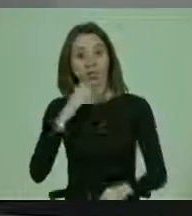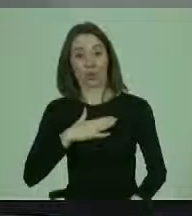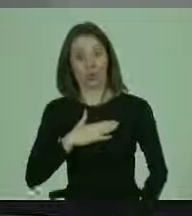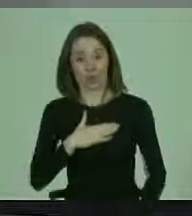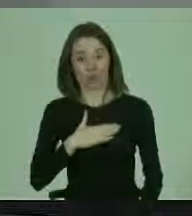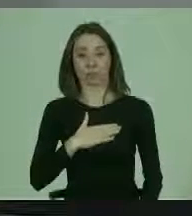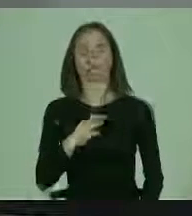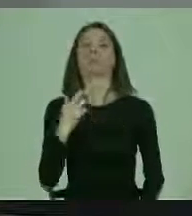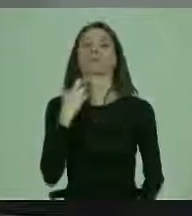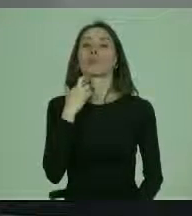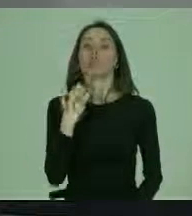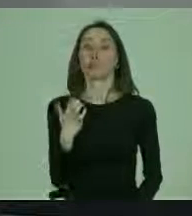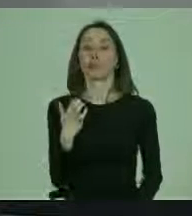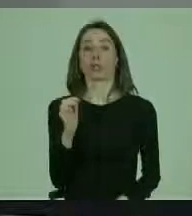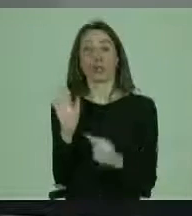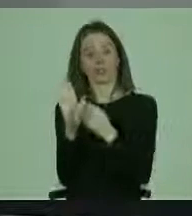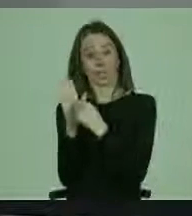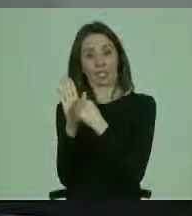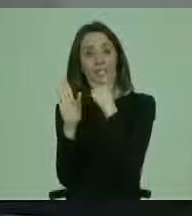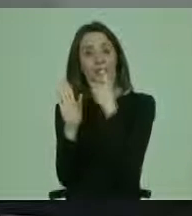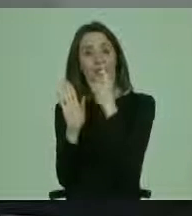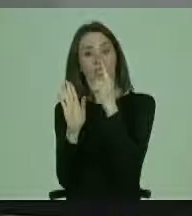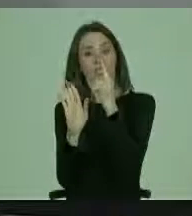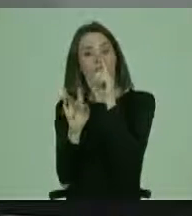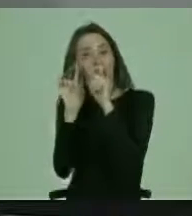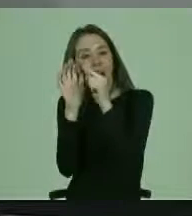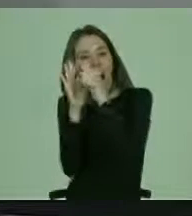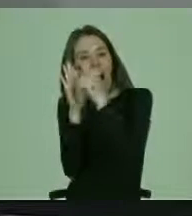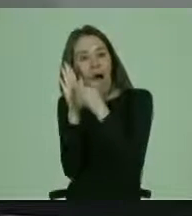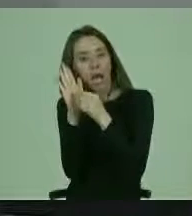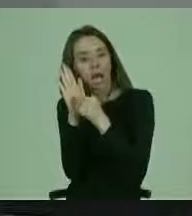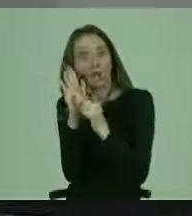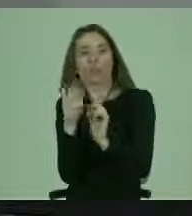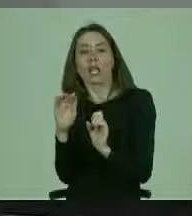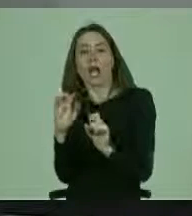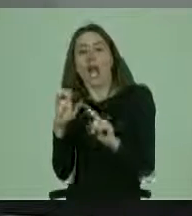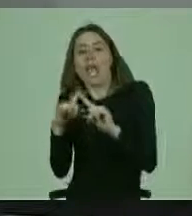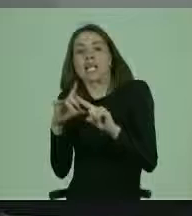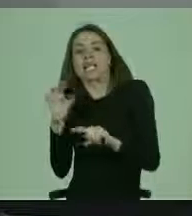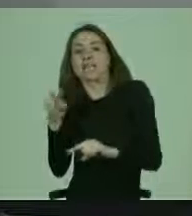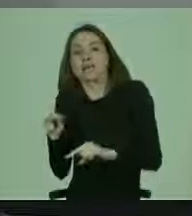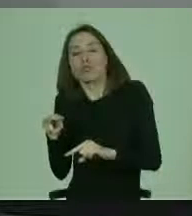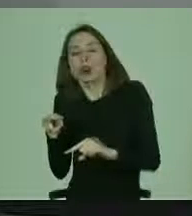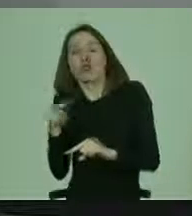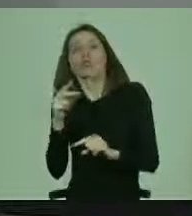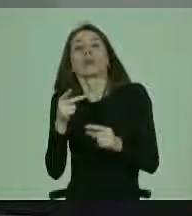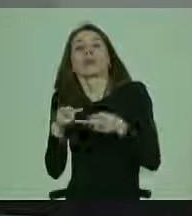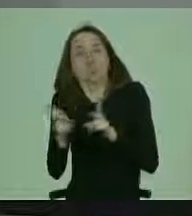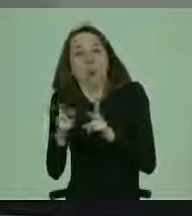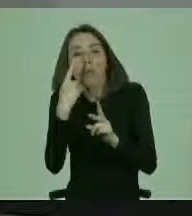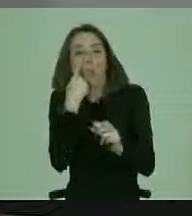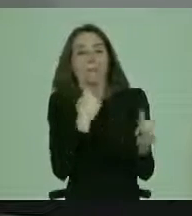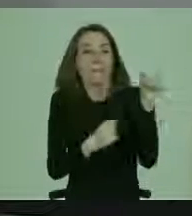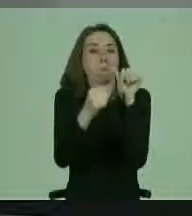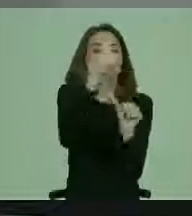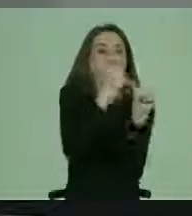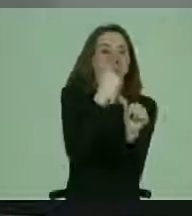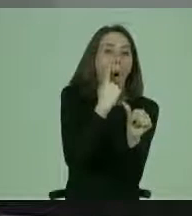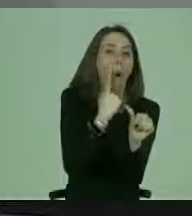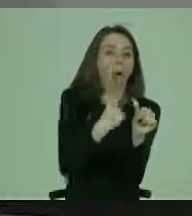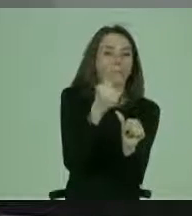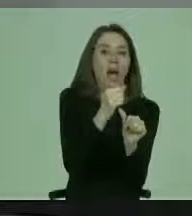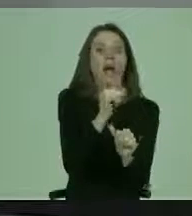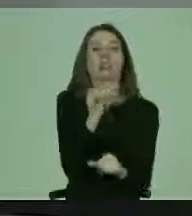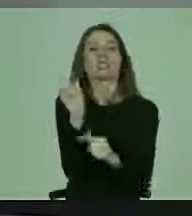porque allí sí se habla de alguna suerte de excepcionalidad de la experimentación tratándose de